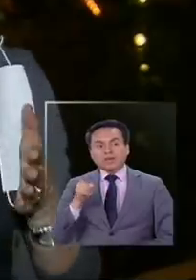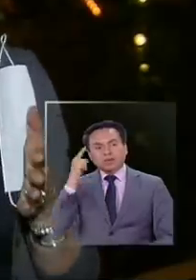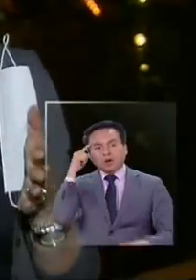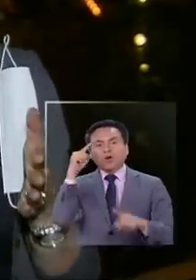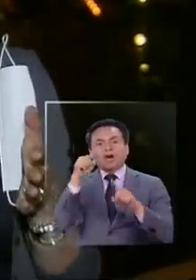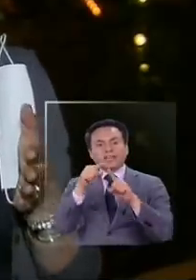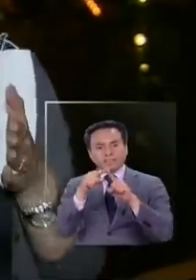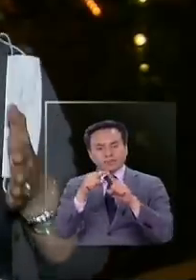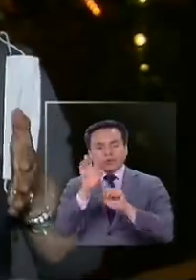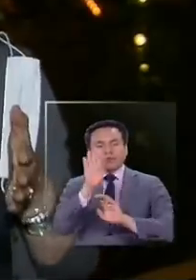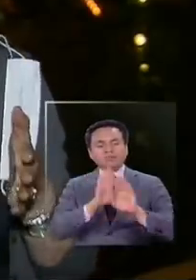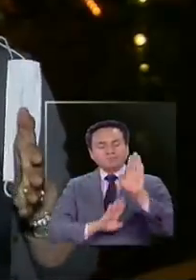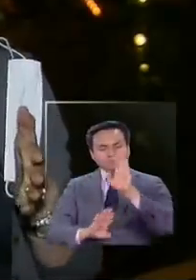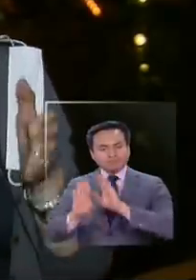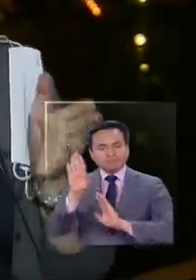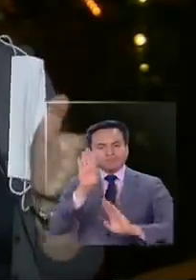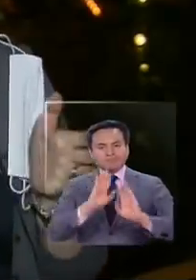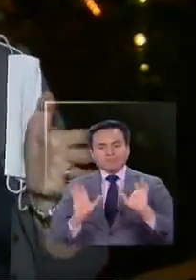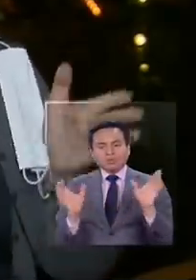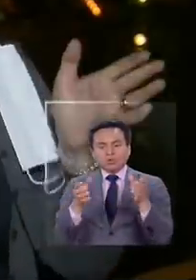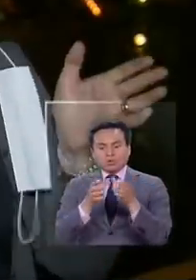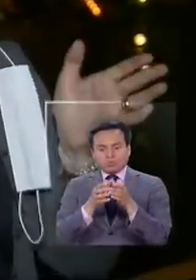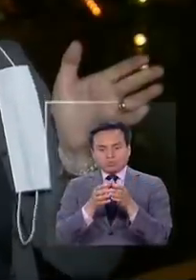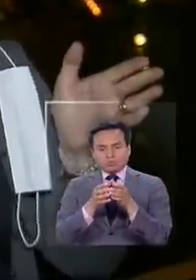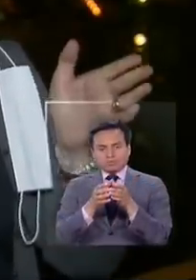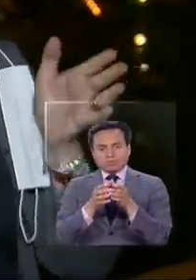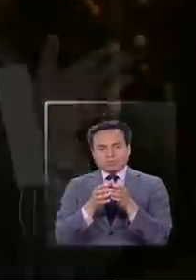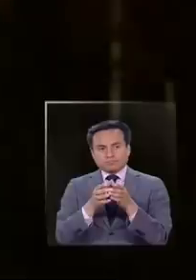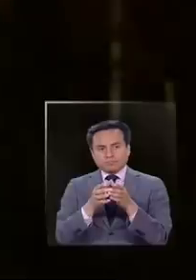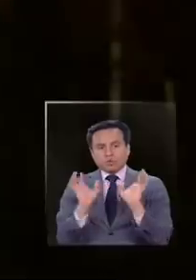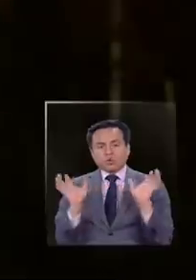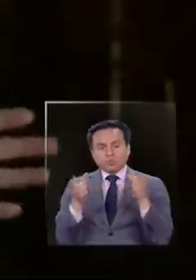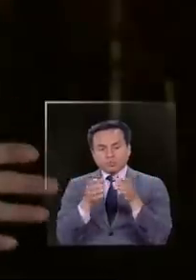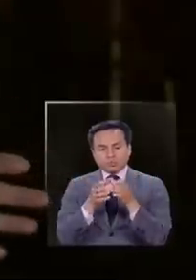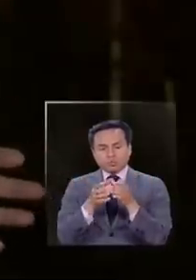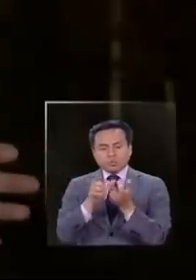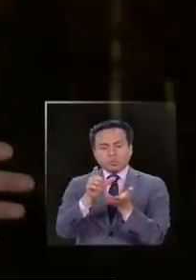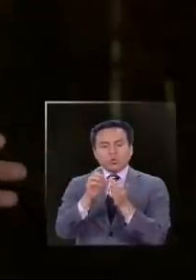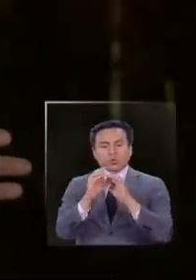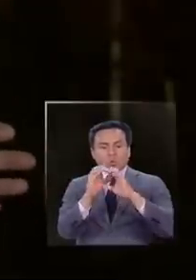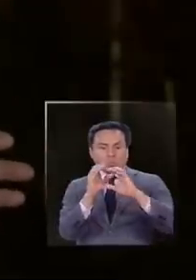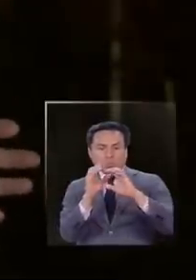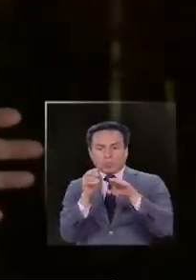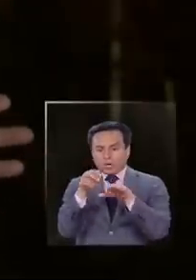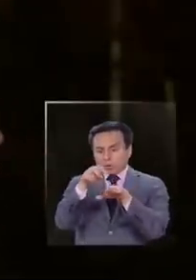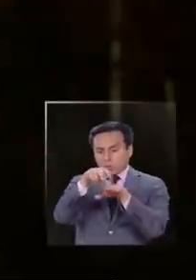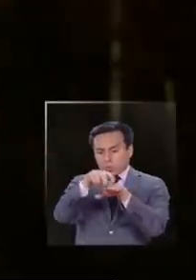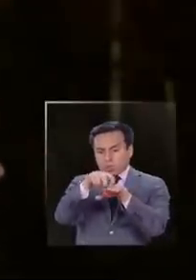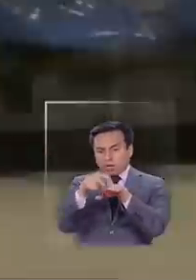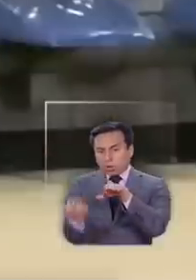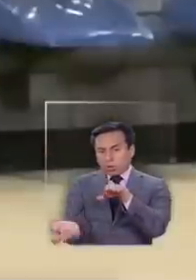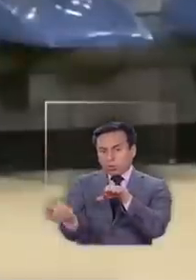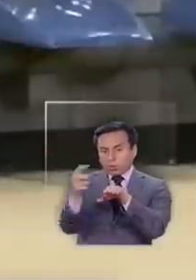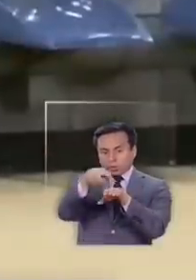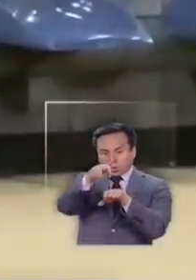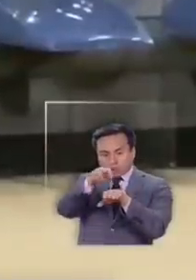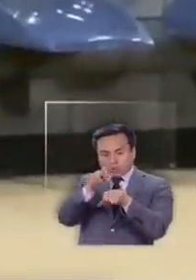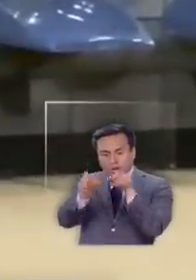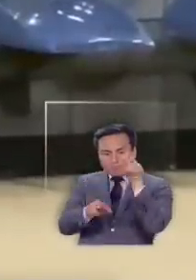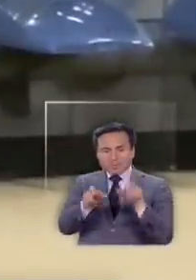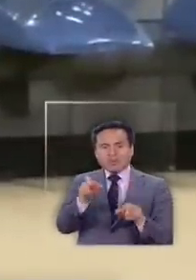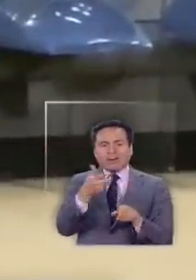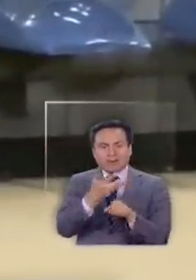objetivo es proteger a grupos que van en un vehículo donde se juntan personas.